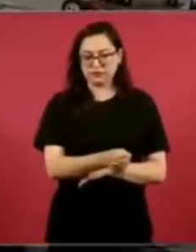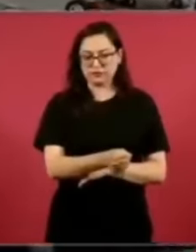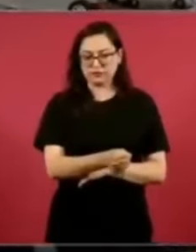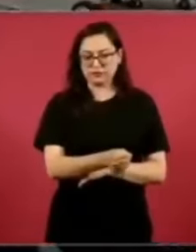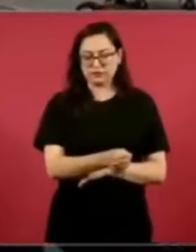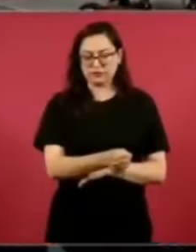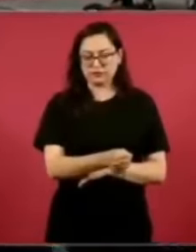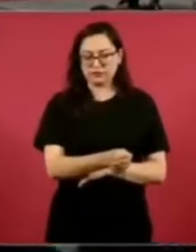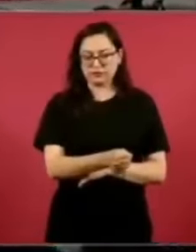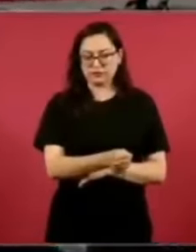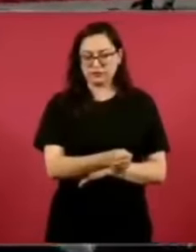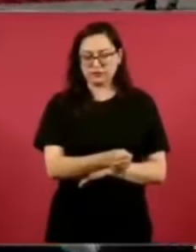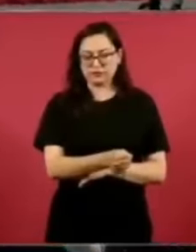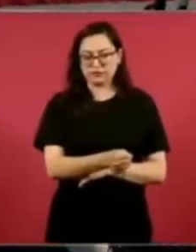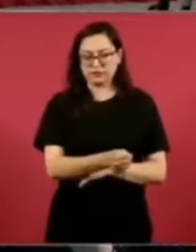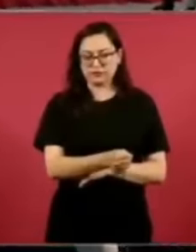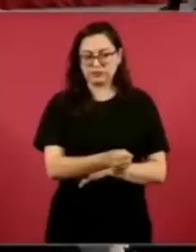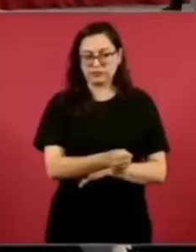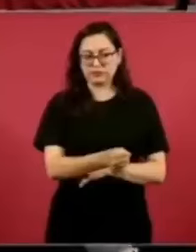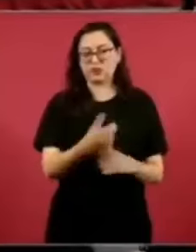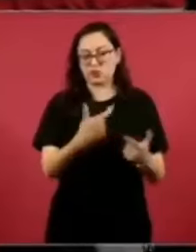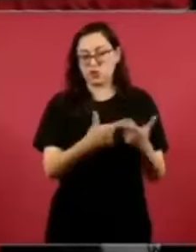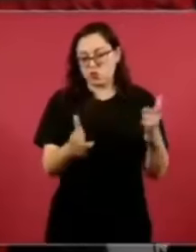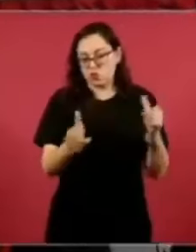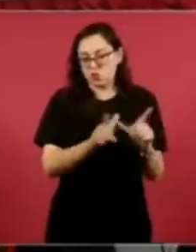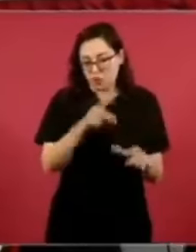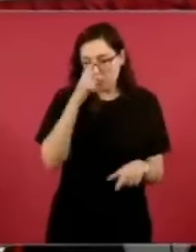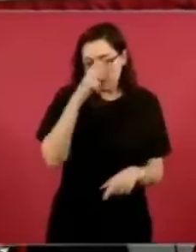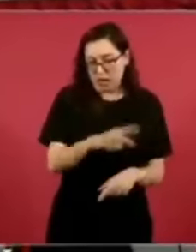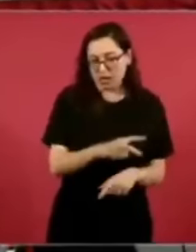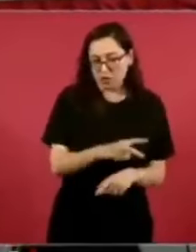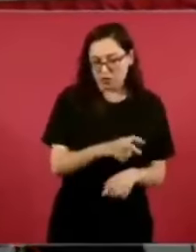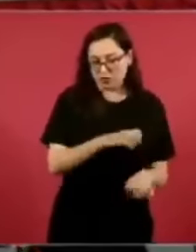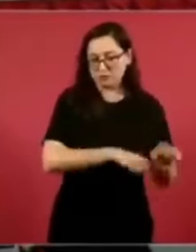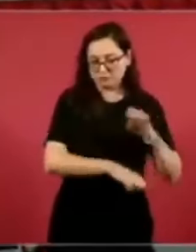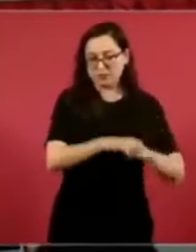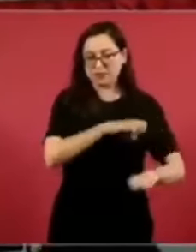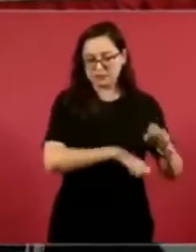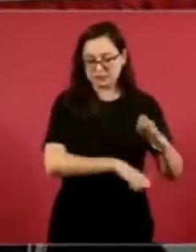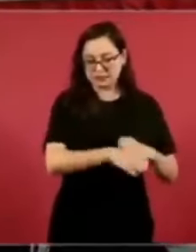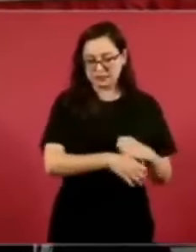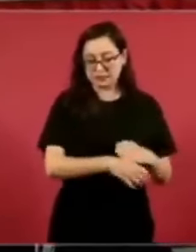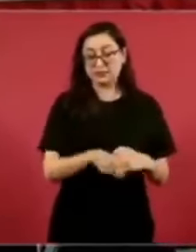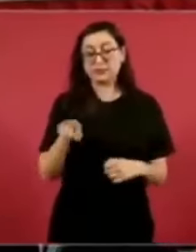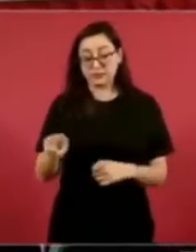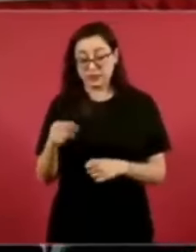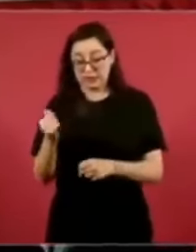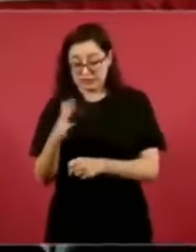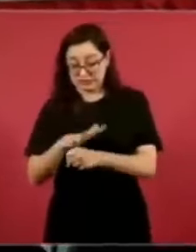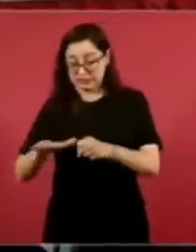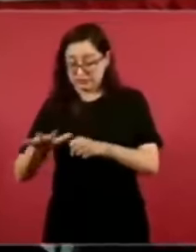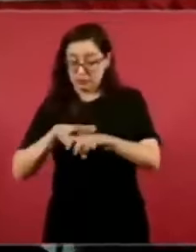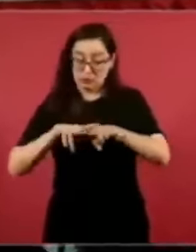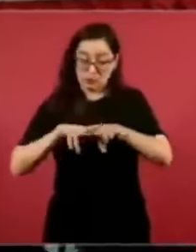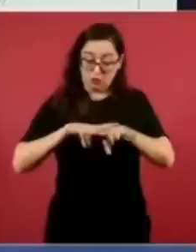Ferrosur. Grupo México, en el corredor interoceánico,